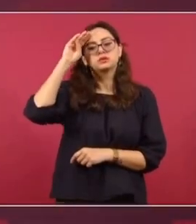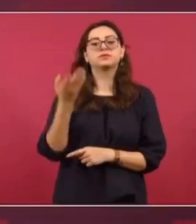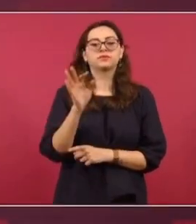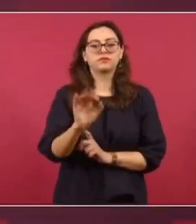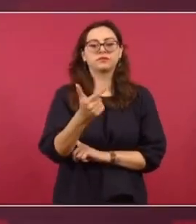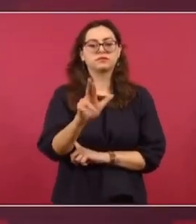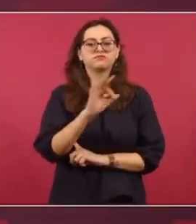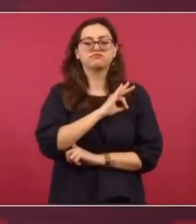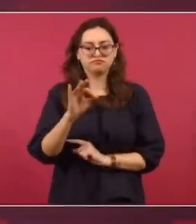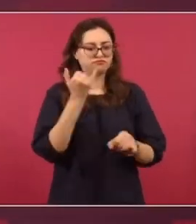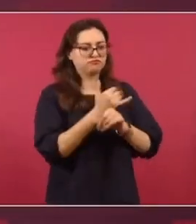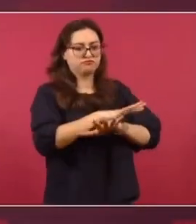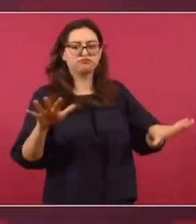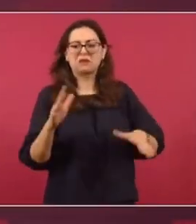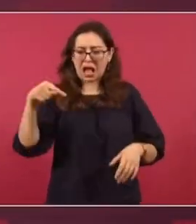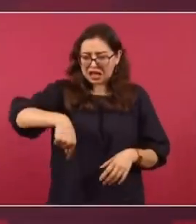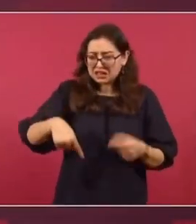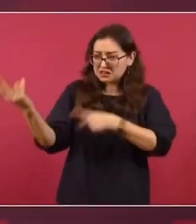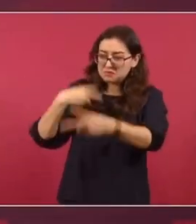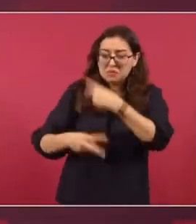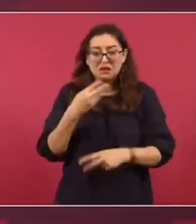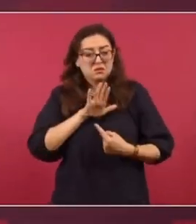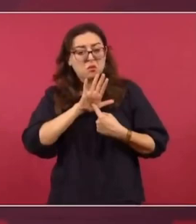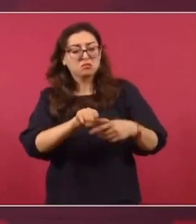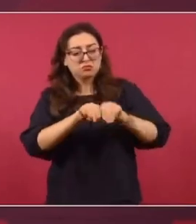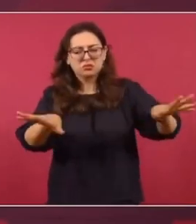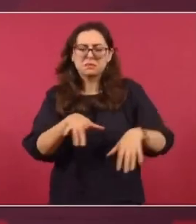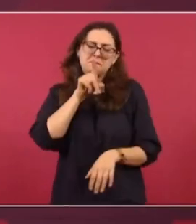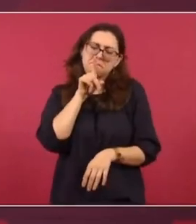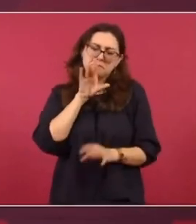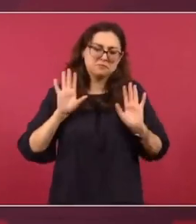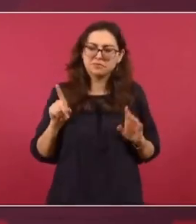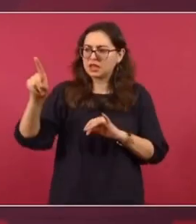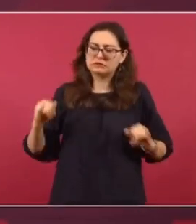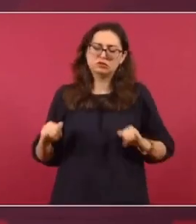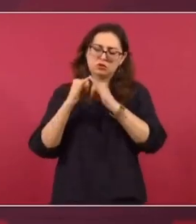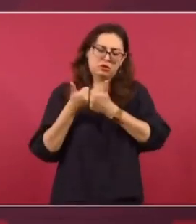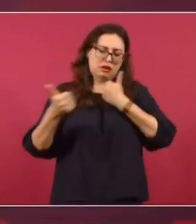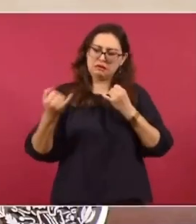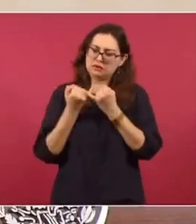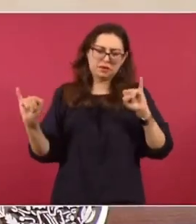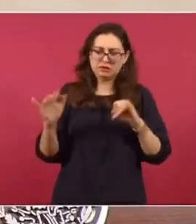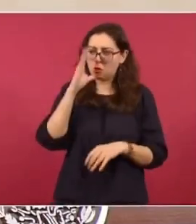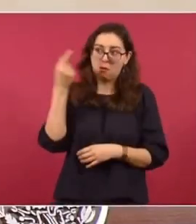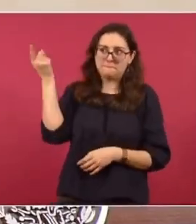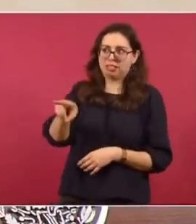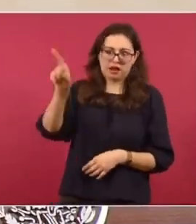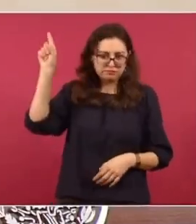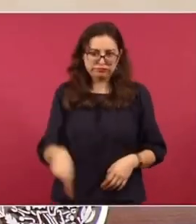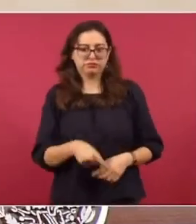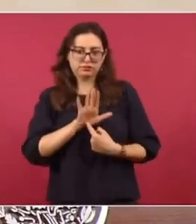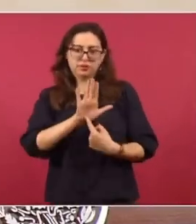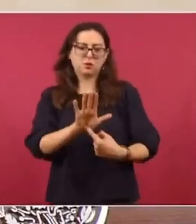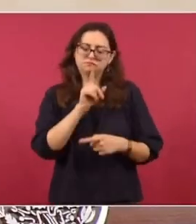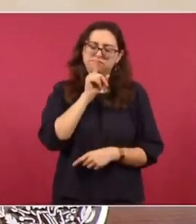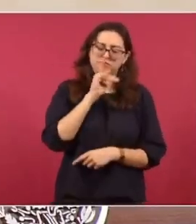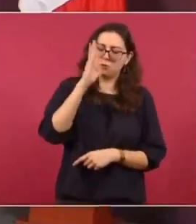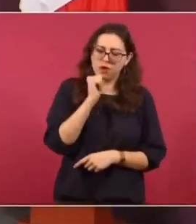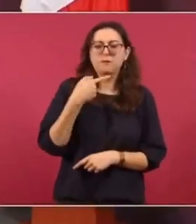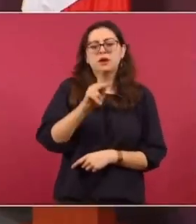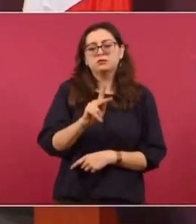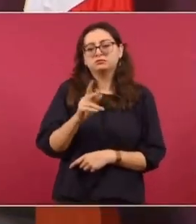fiscalía puede informar, no necesariamente aquí, porque es una institución dependiente, autónoma, pero podemos